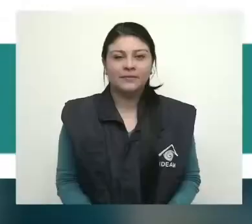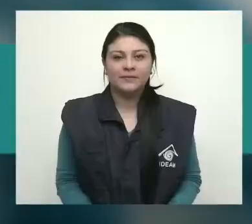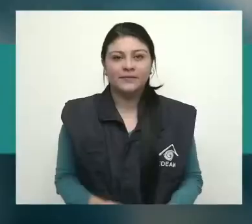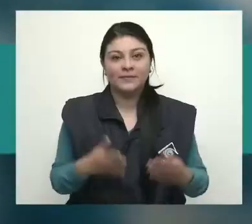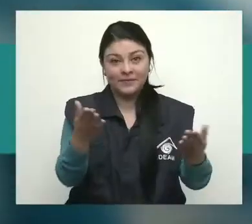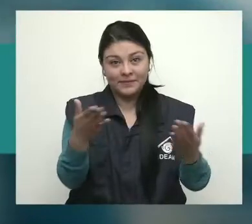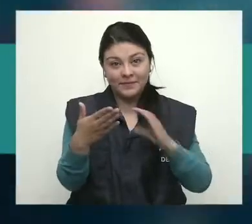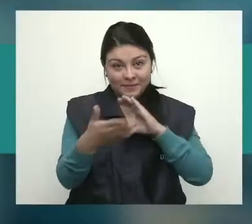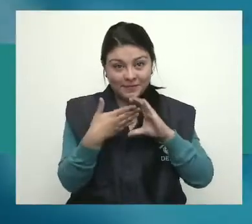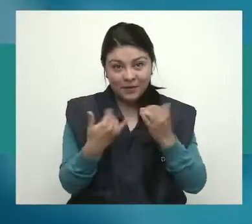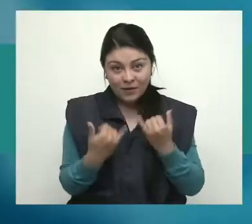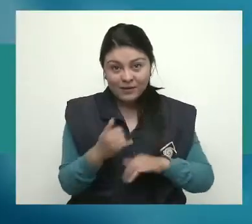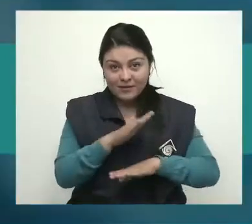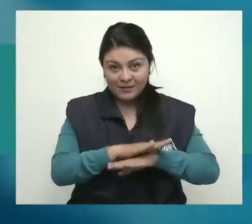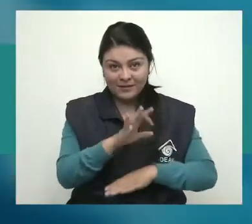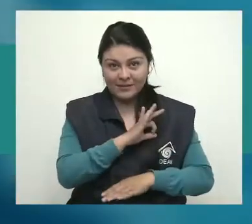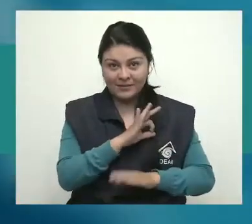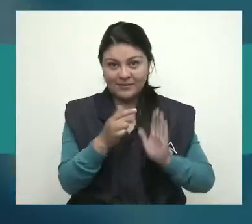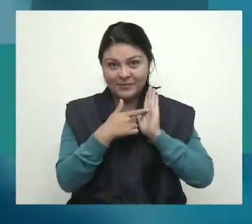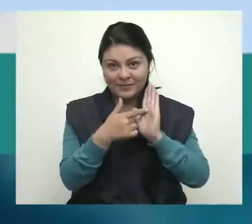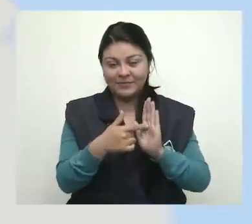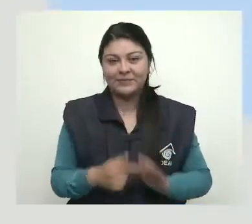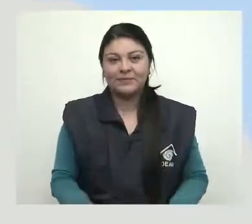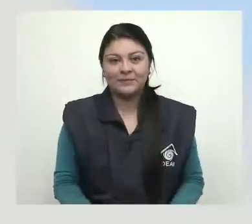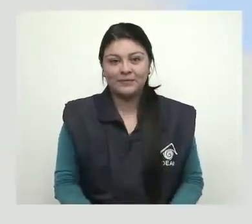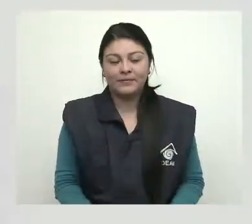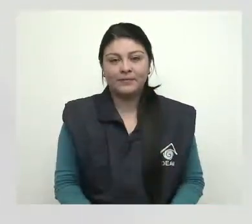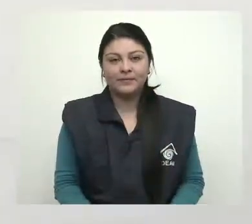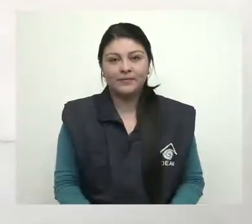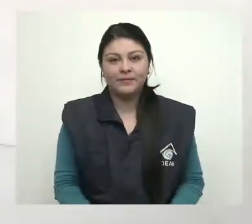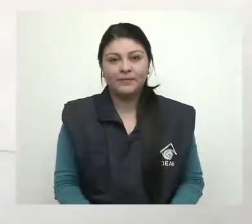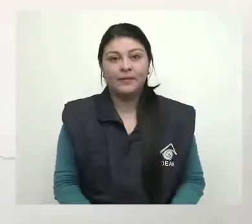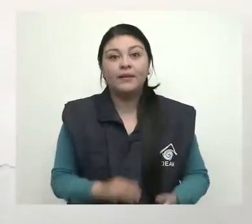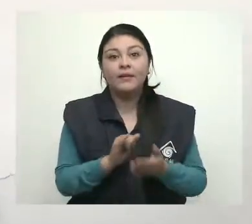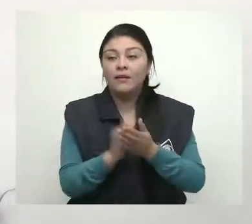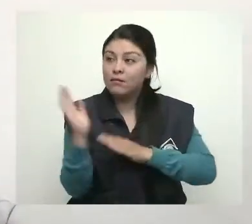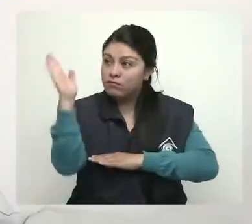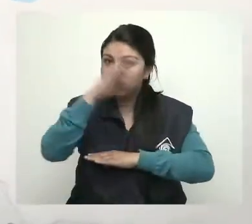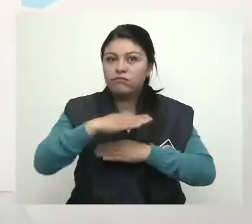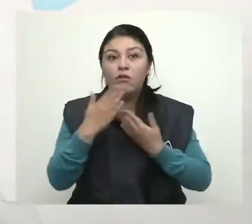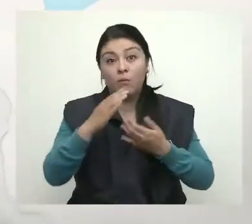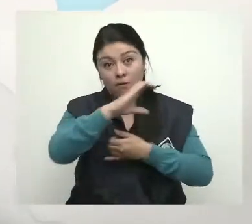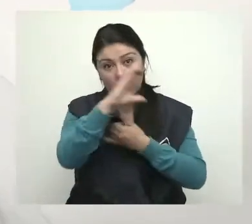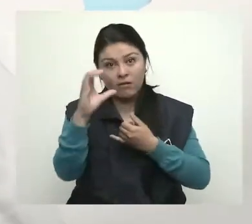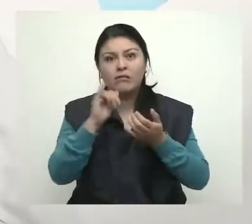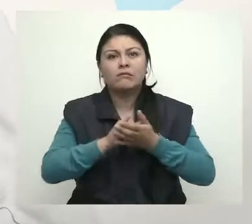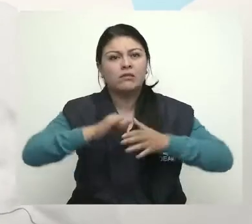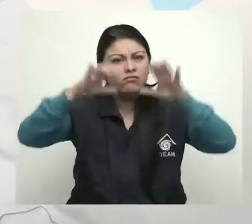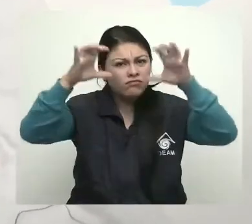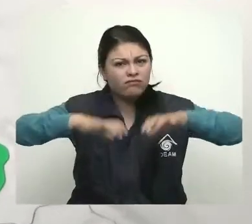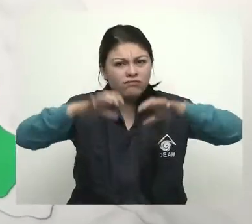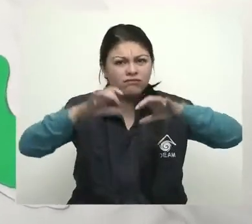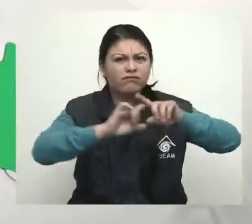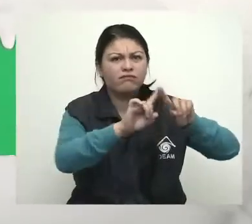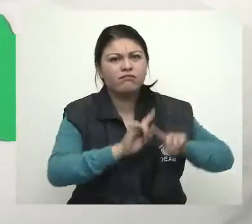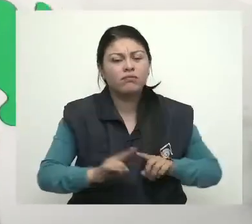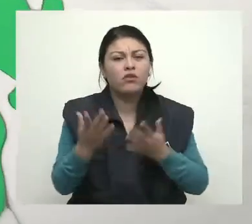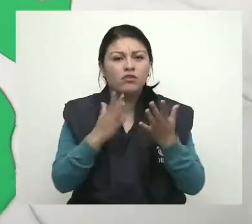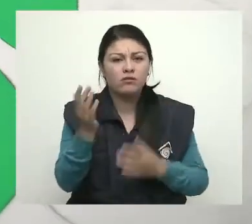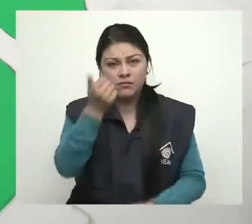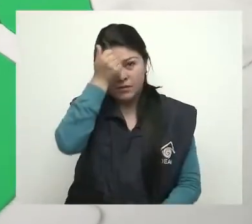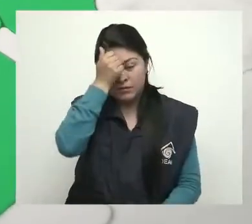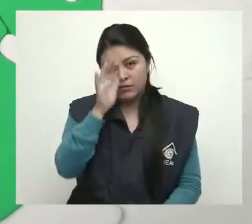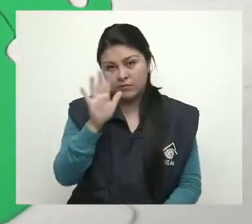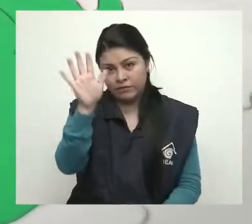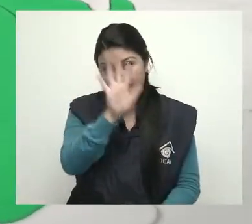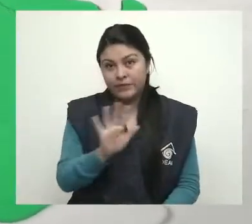de la tarde del sábado. La jornada en el Caribe estará nublada con lluvias de variada intensidad sobre gran parte de la